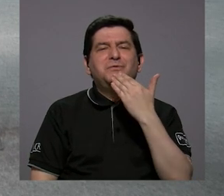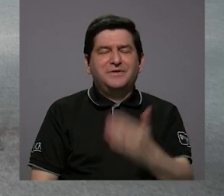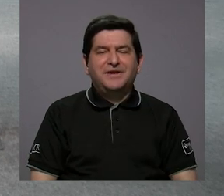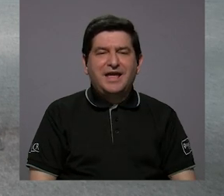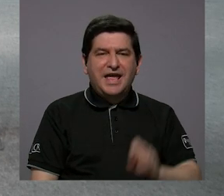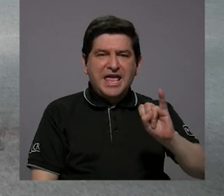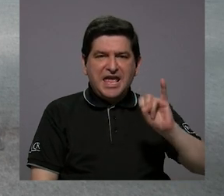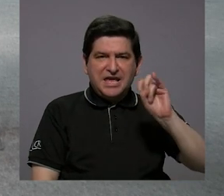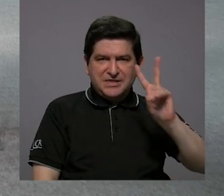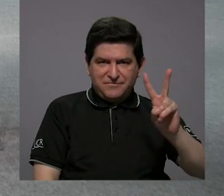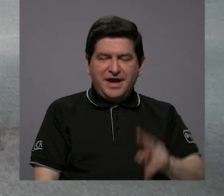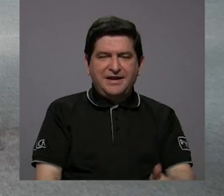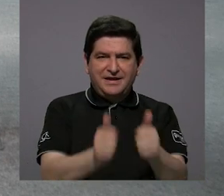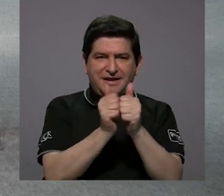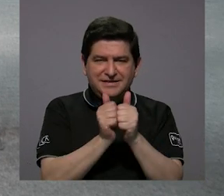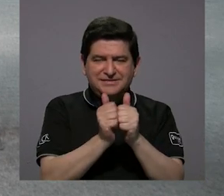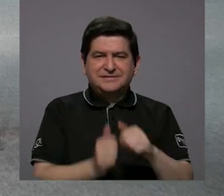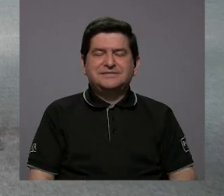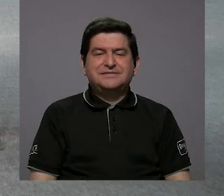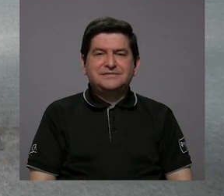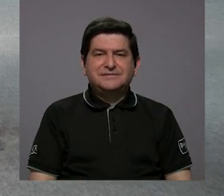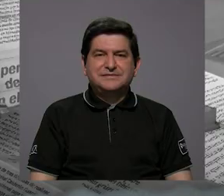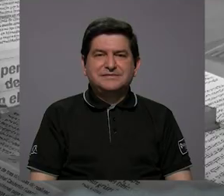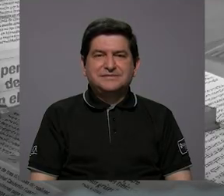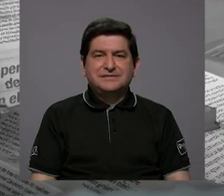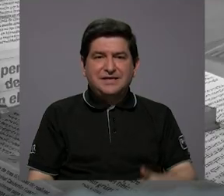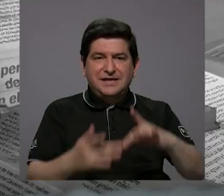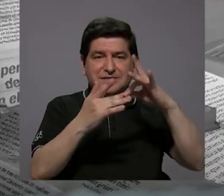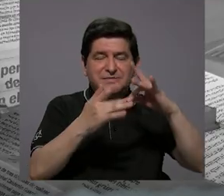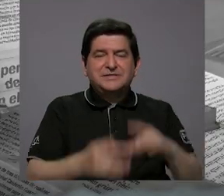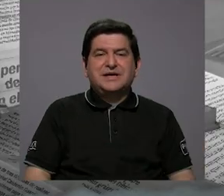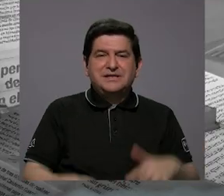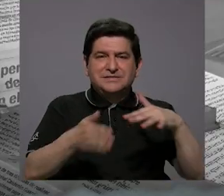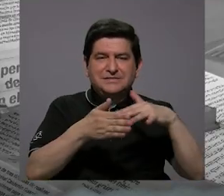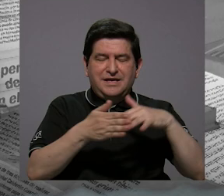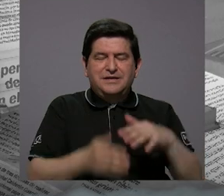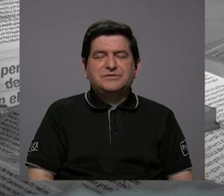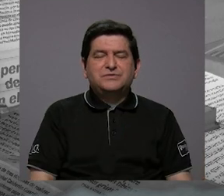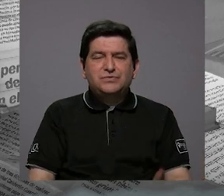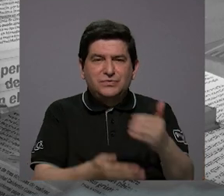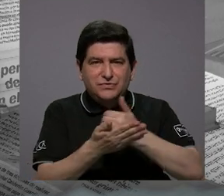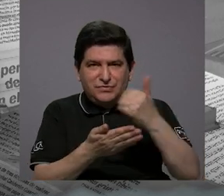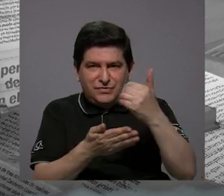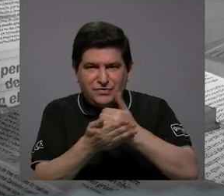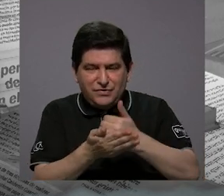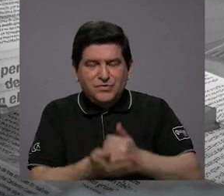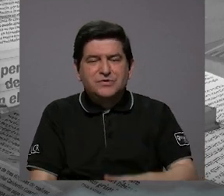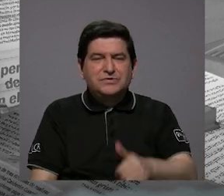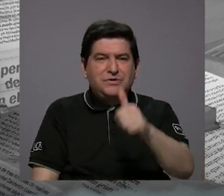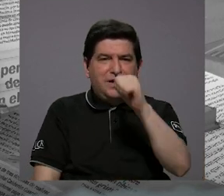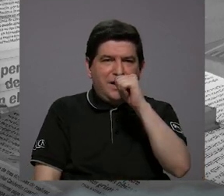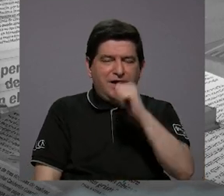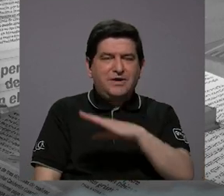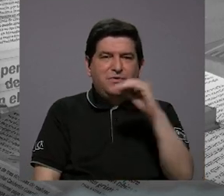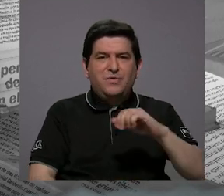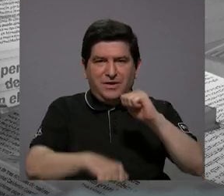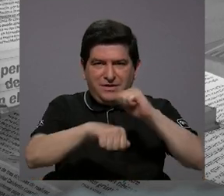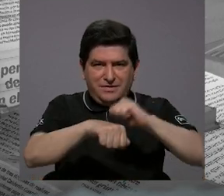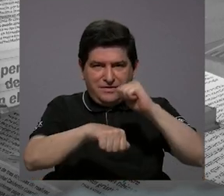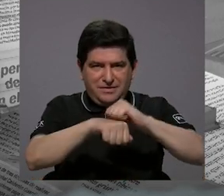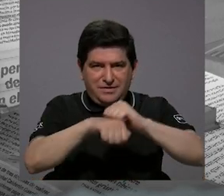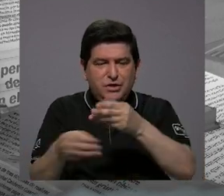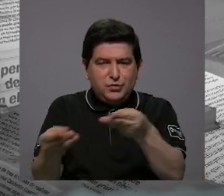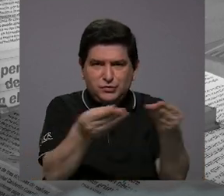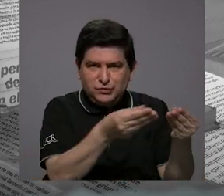Muchísimas gracias a Ingrid Vargas por acompañarnos, geóloga, ella es experta en el manejo del recurso